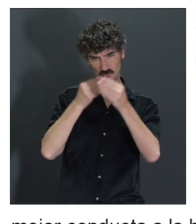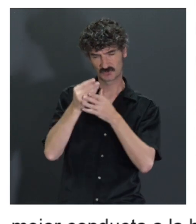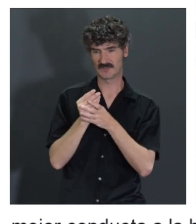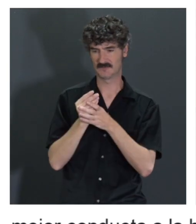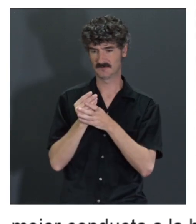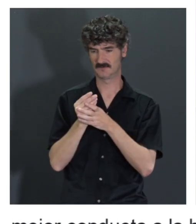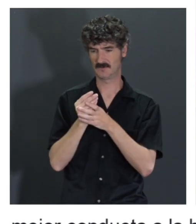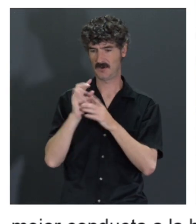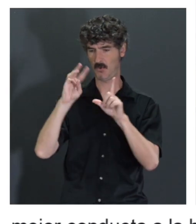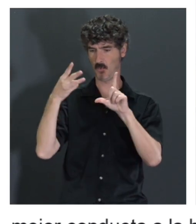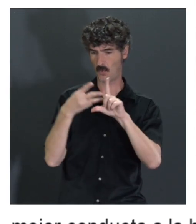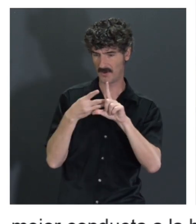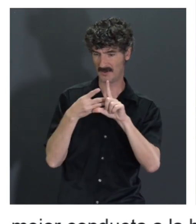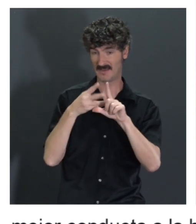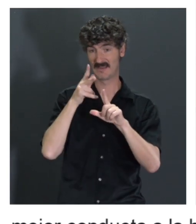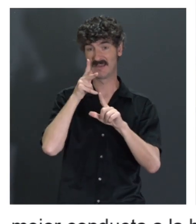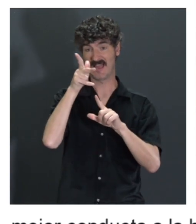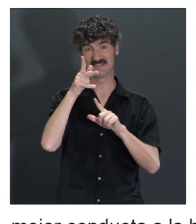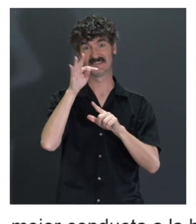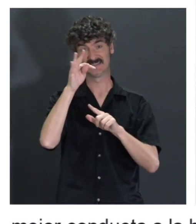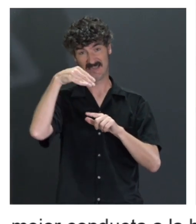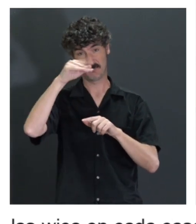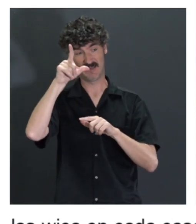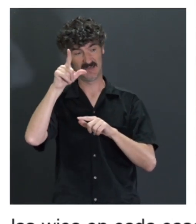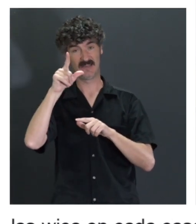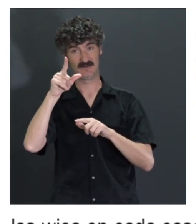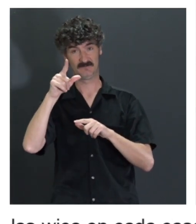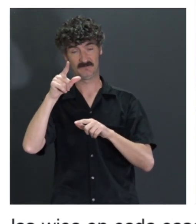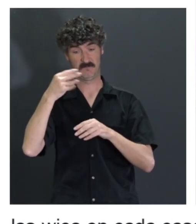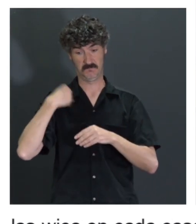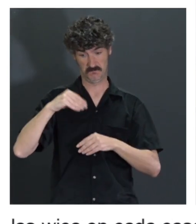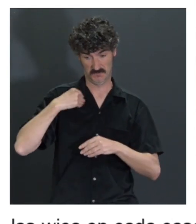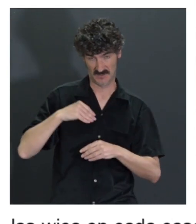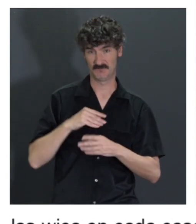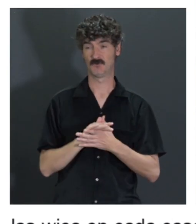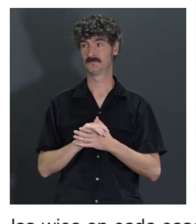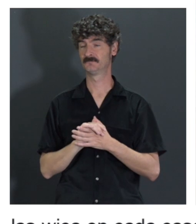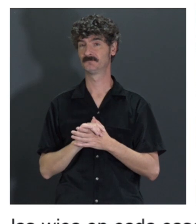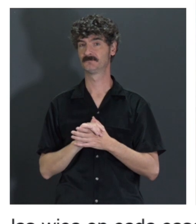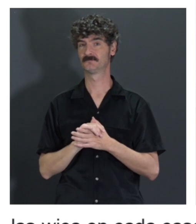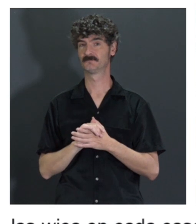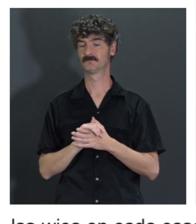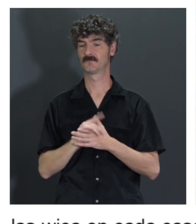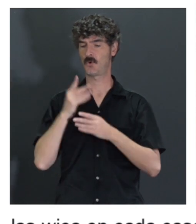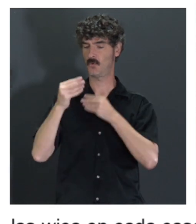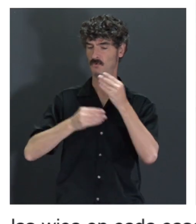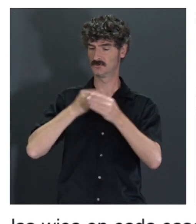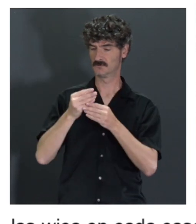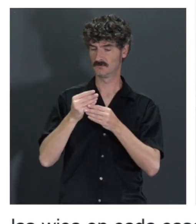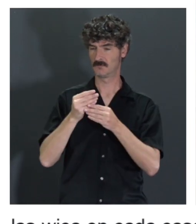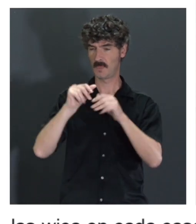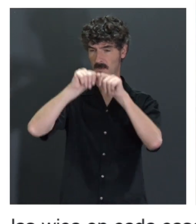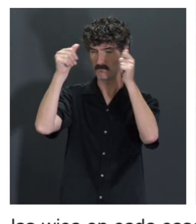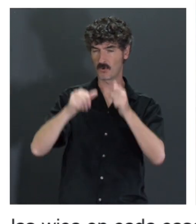pues si estamos en web, utiliza HTML nativo siempre que sea posible, etcétera, etcétera. Y luego utilizamos, como comentaba antes,